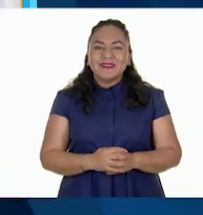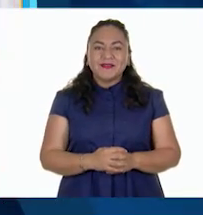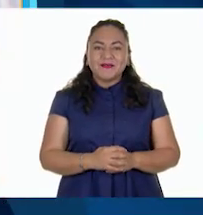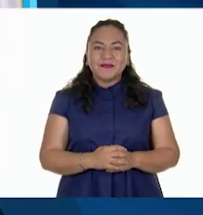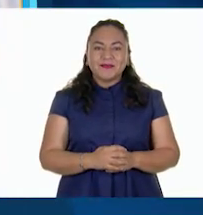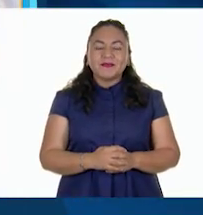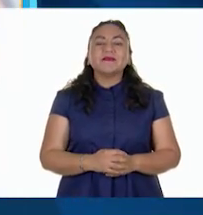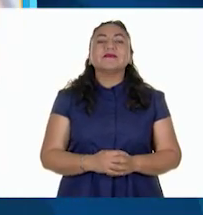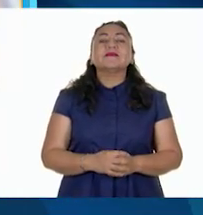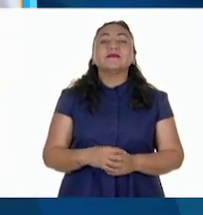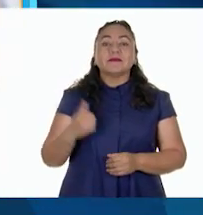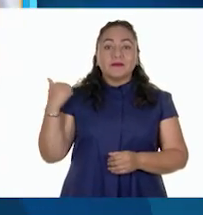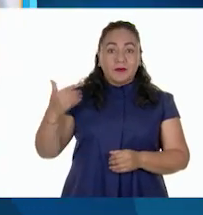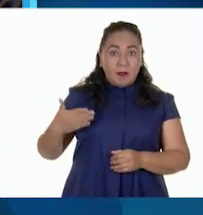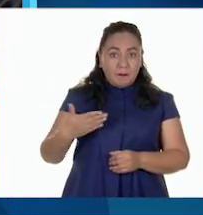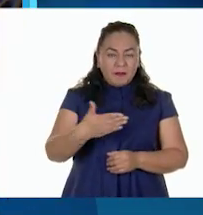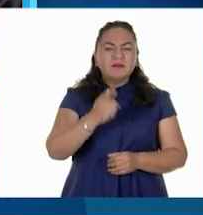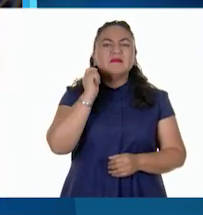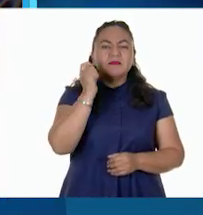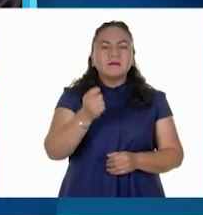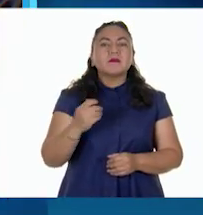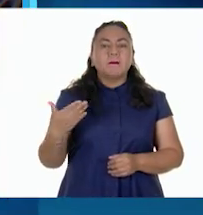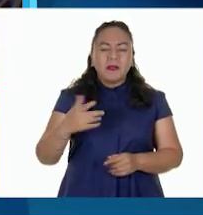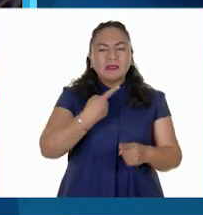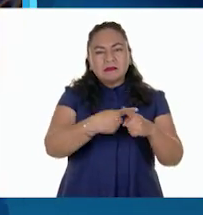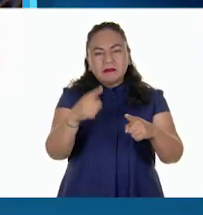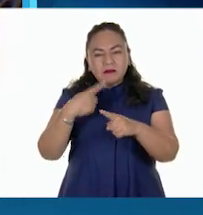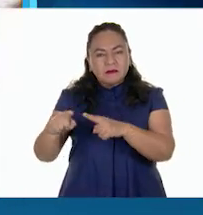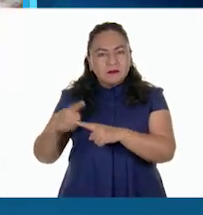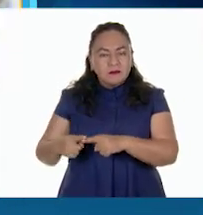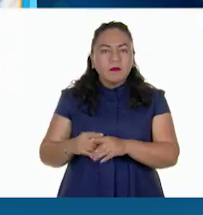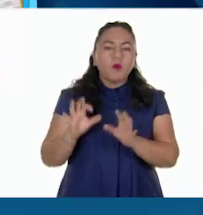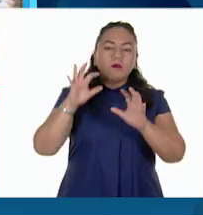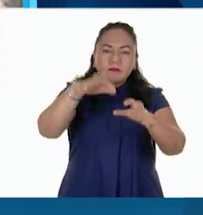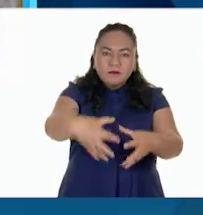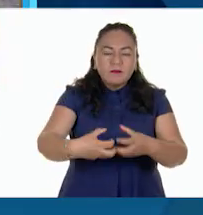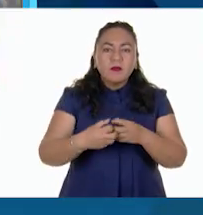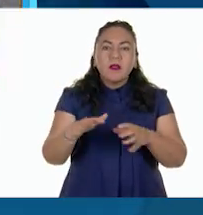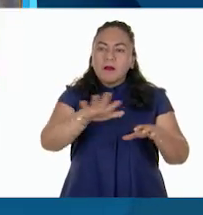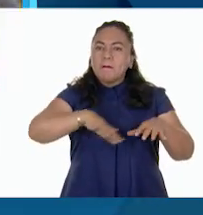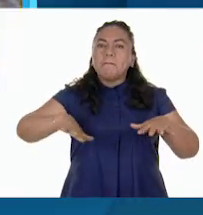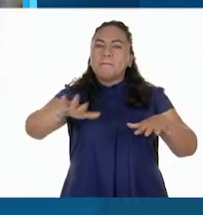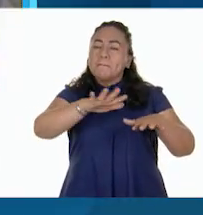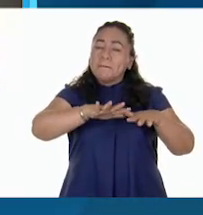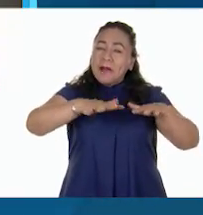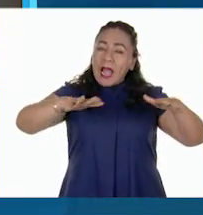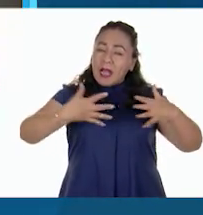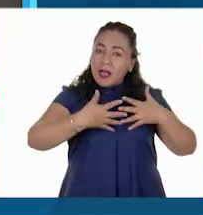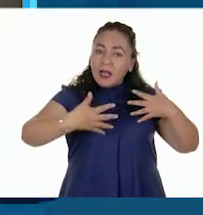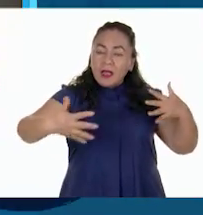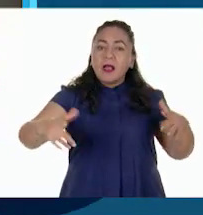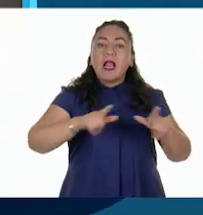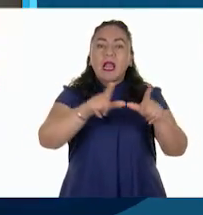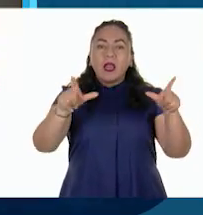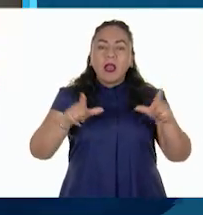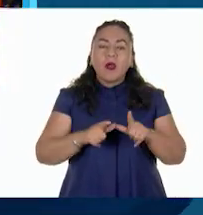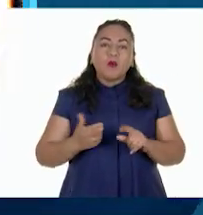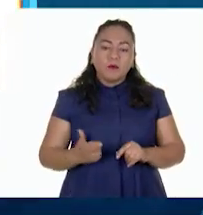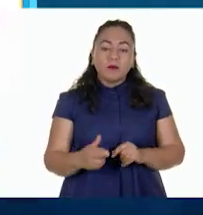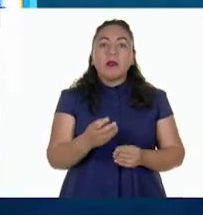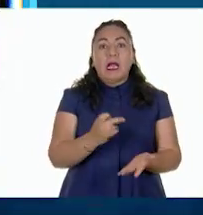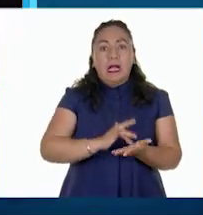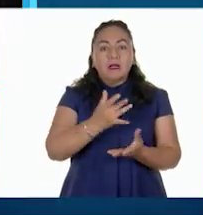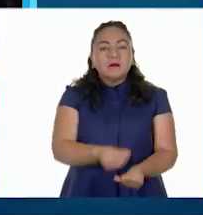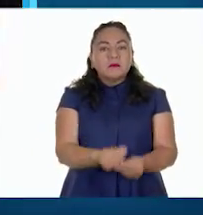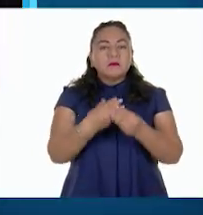La pesca es la captura de peces y otros organismos acuáticos en océanos, lagos y ríos. Proporciona alimentos y